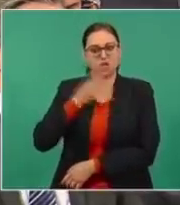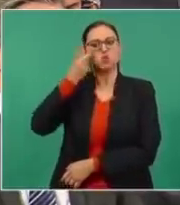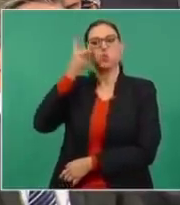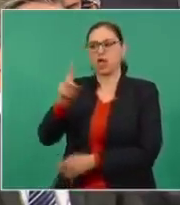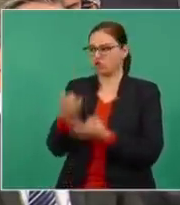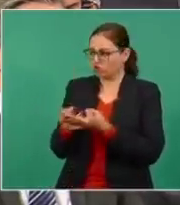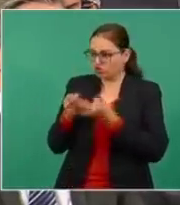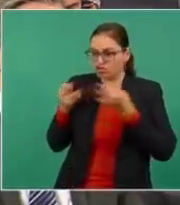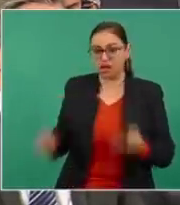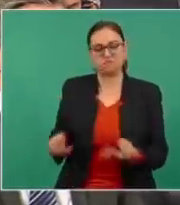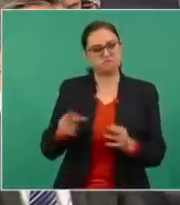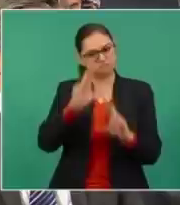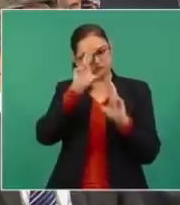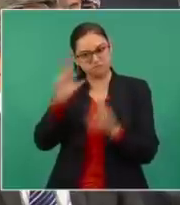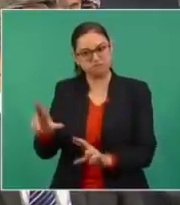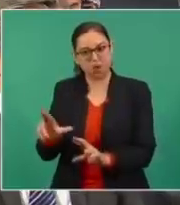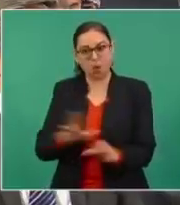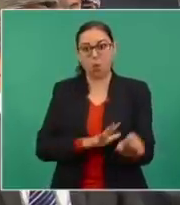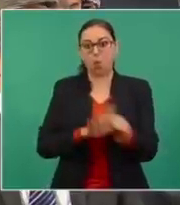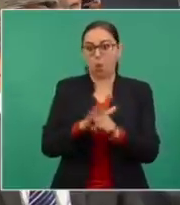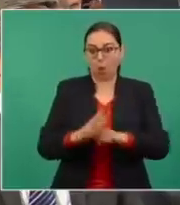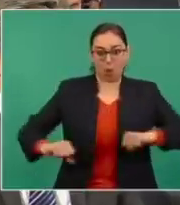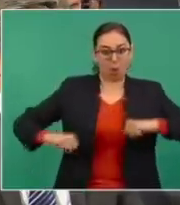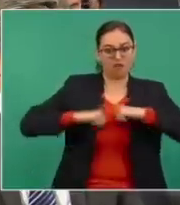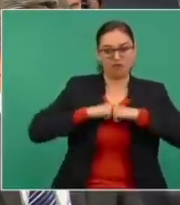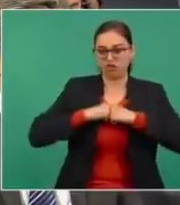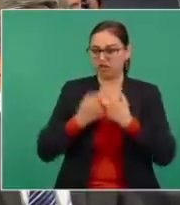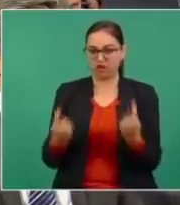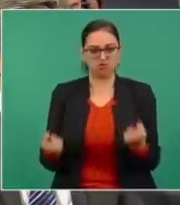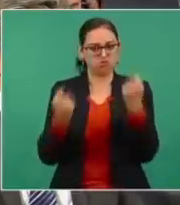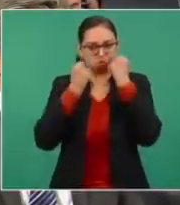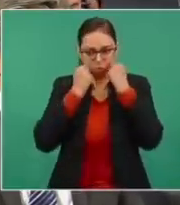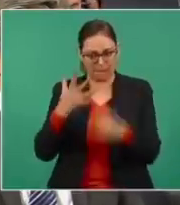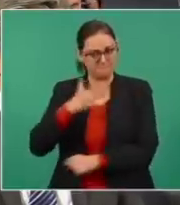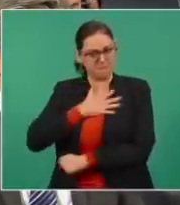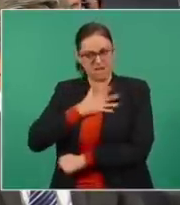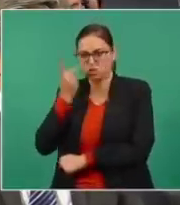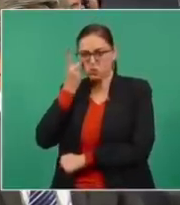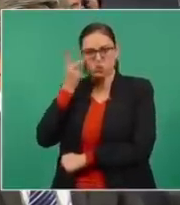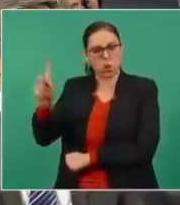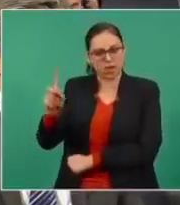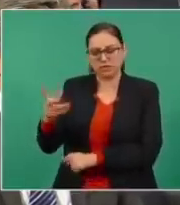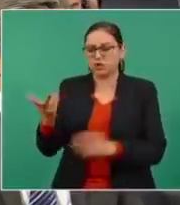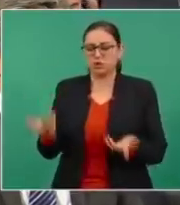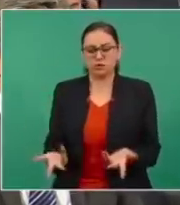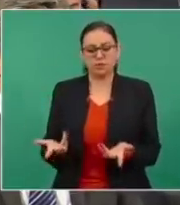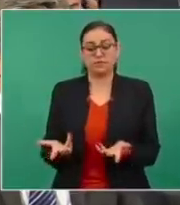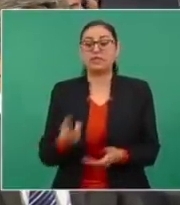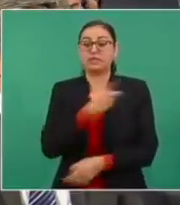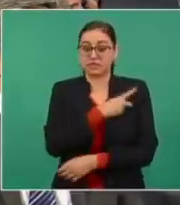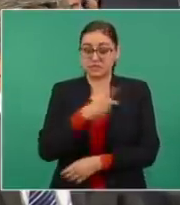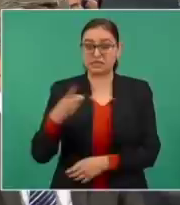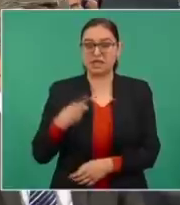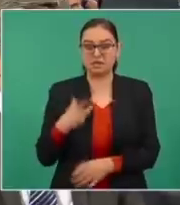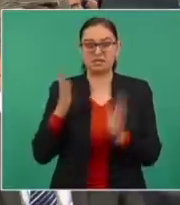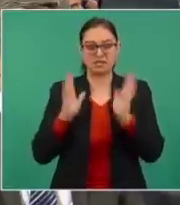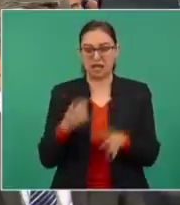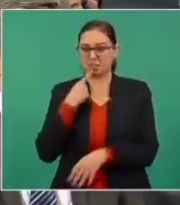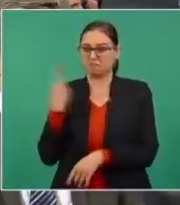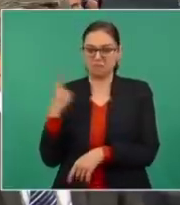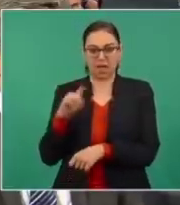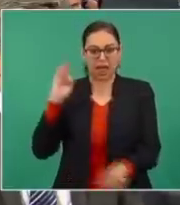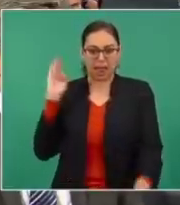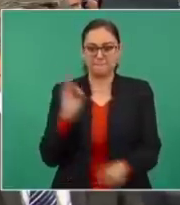tierras, no importando dónde quede la colindancia. Exigimos se ejecute inmediatamente la sentencia de amparo del agua